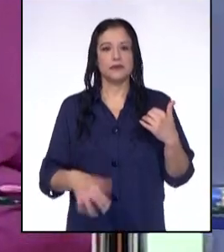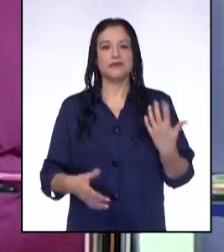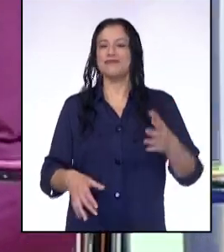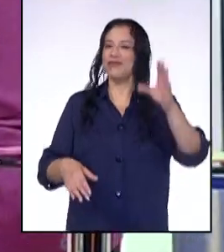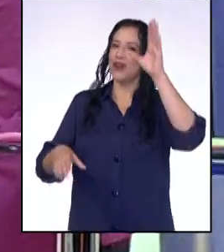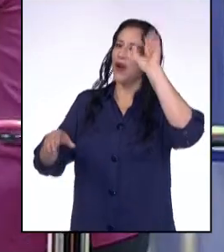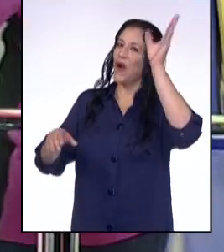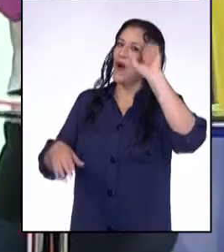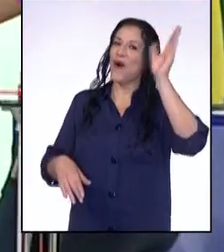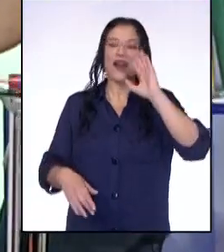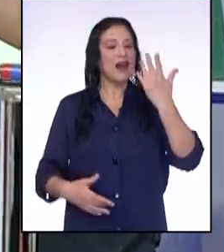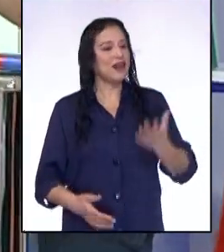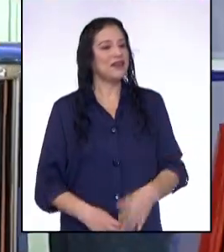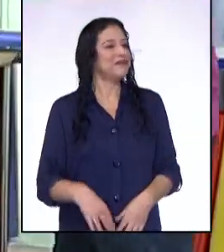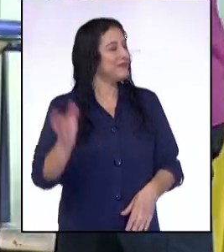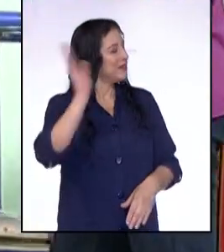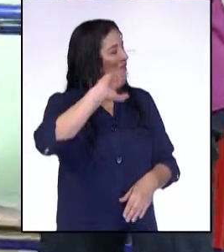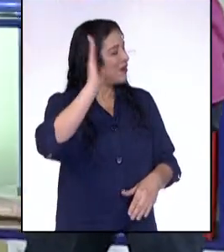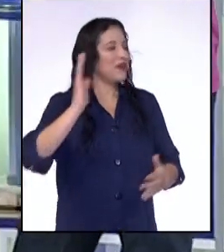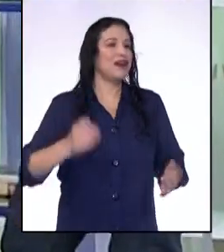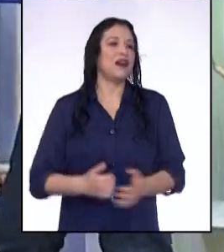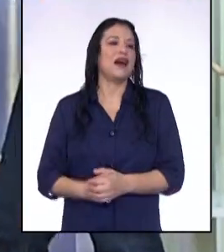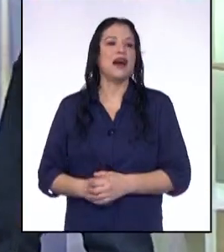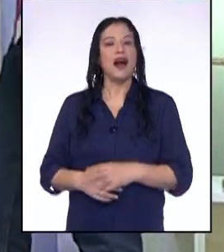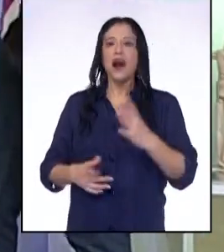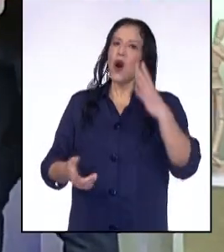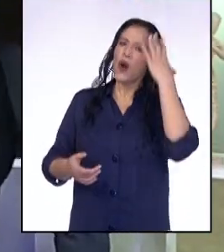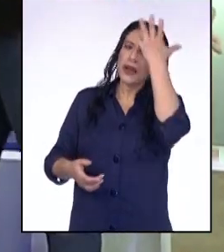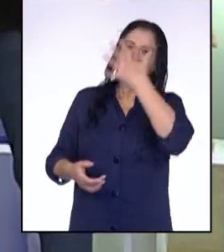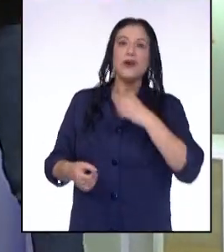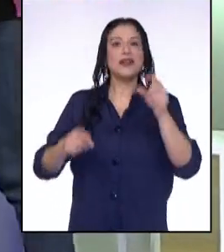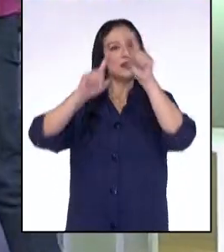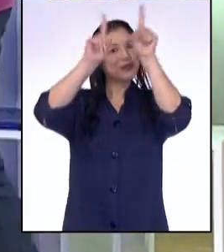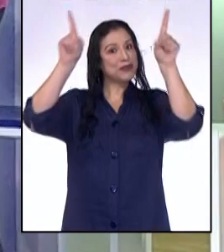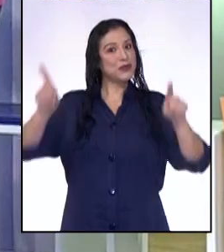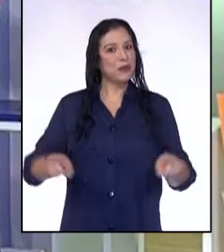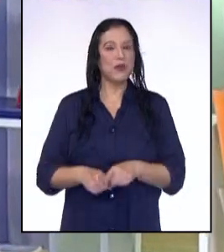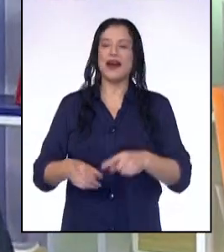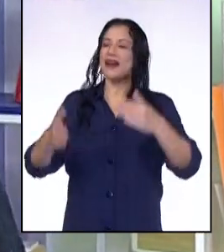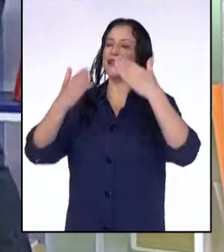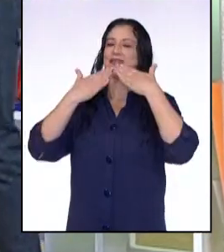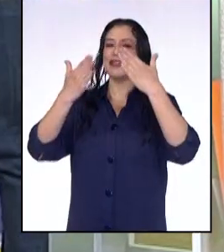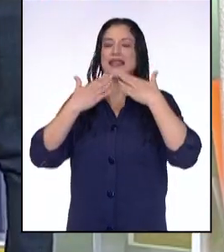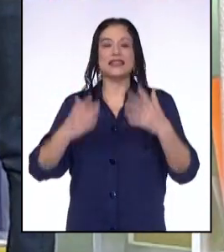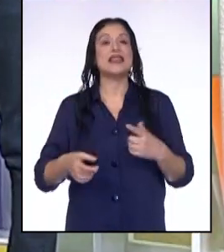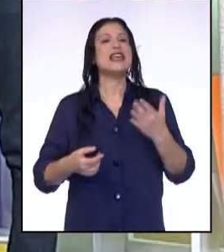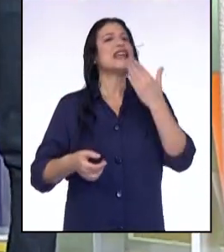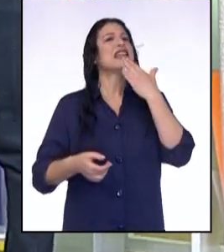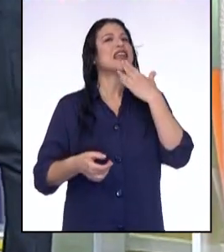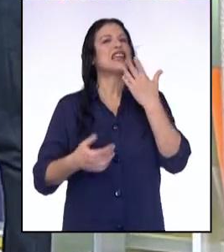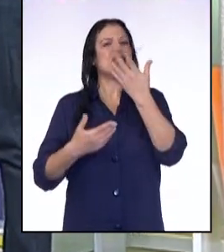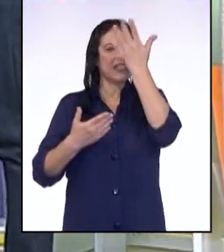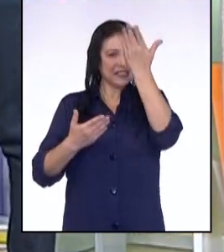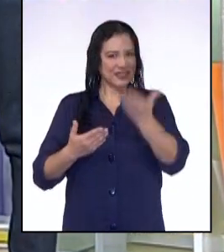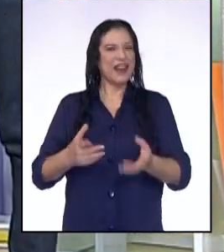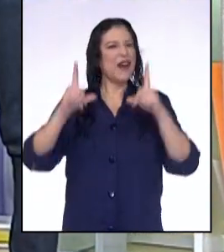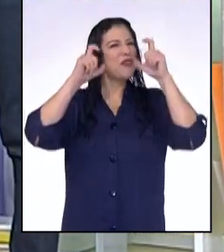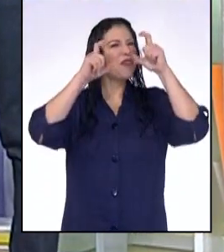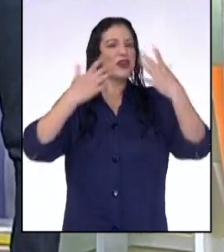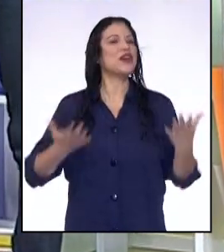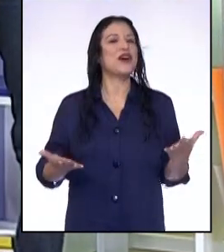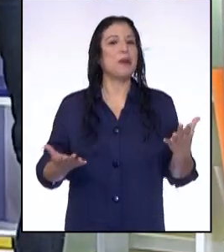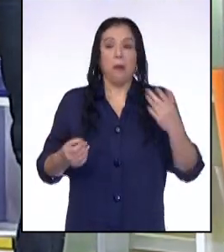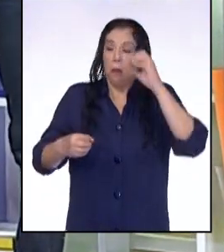¡Hola, Junior! ¡Hola, Miluska! ¡Oye, qué lindo te quedó tu mural! ¡Muchas gracias! Y adivina de quiénes son las fotos.